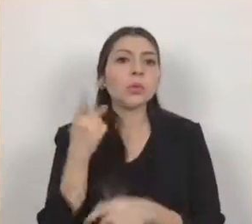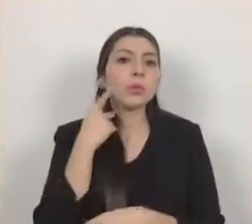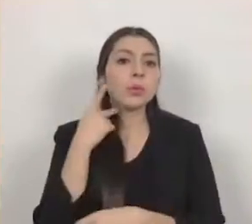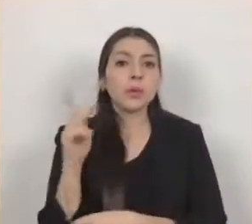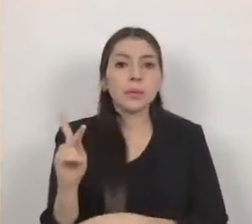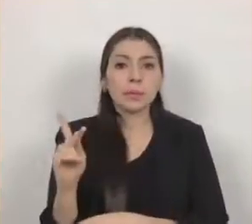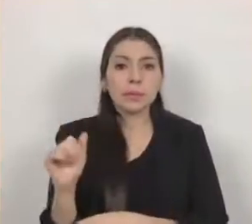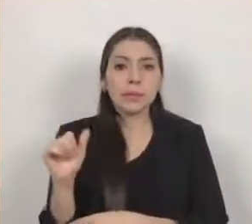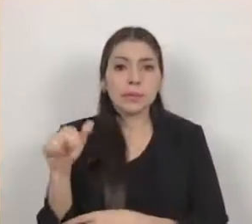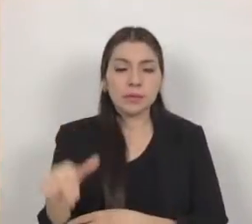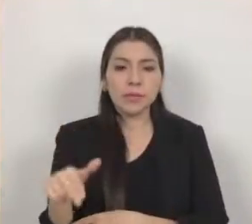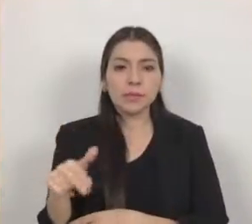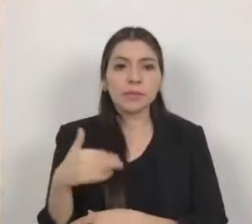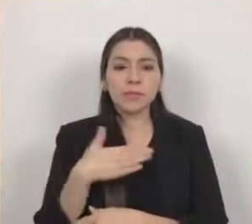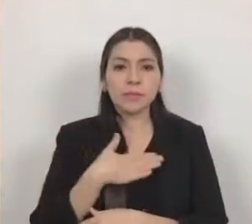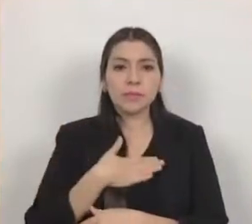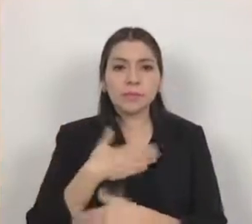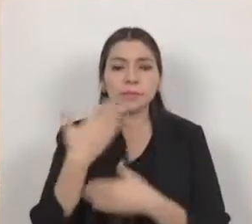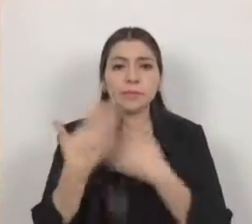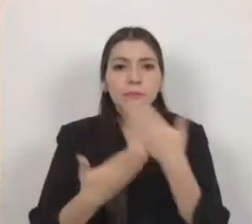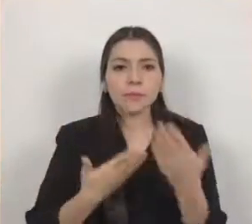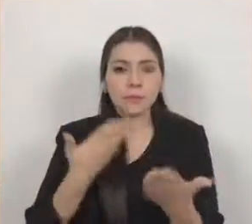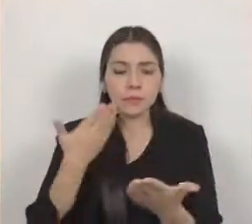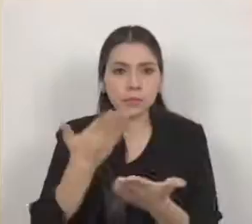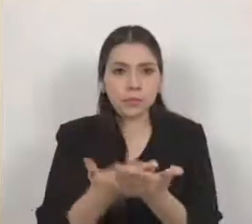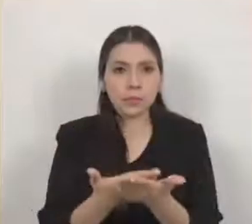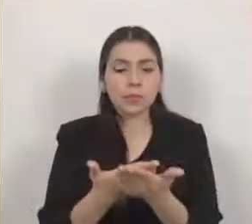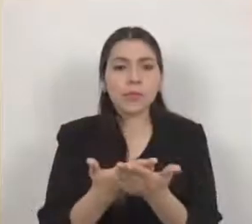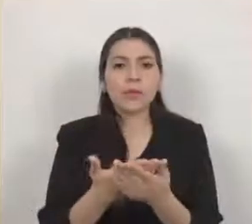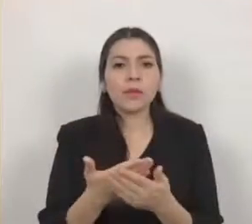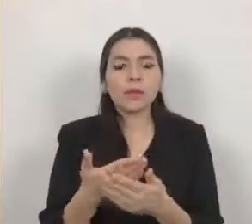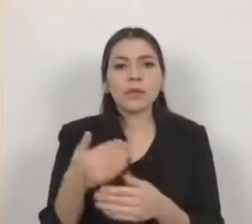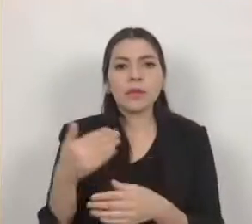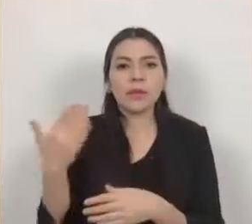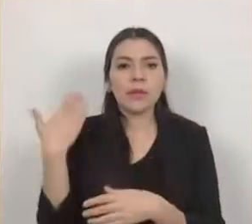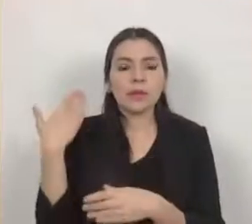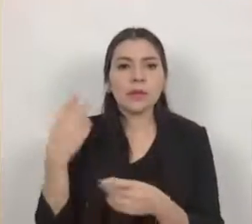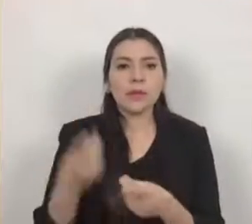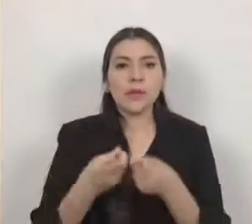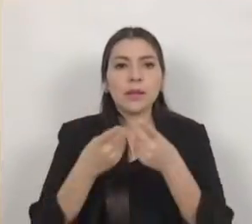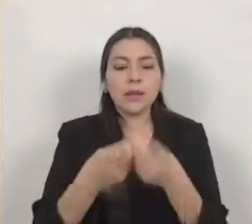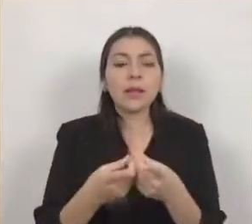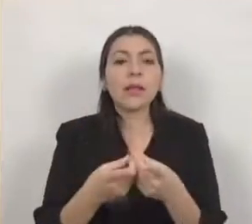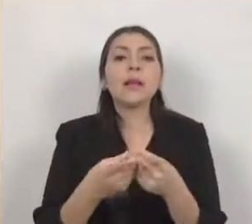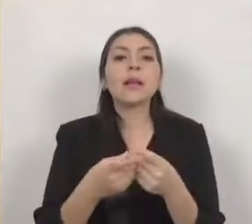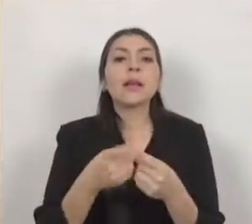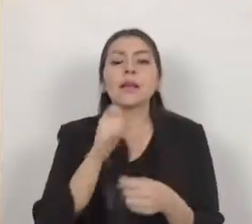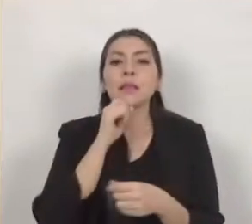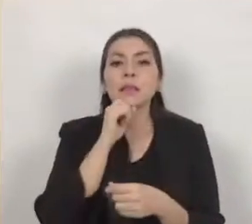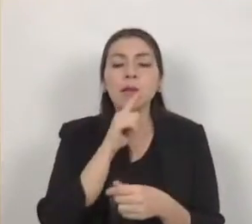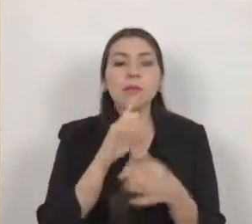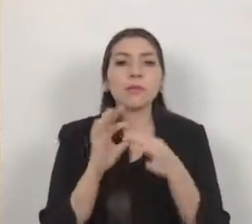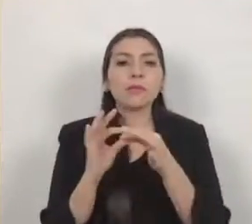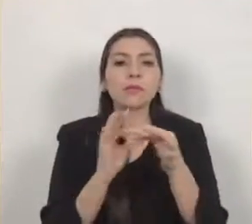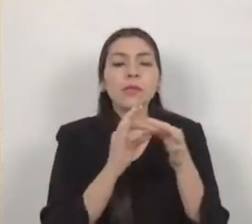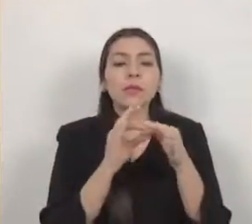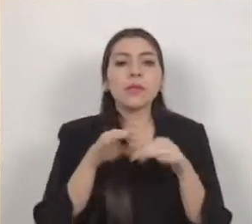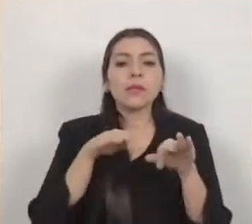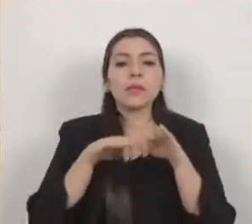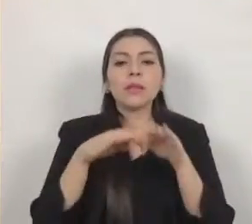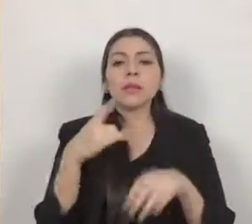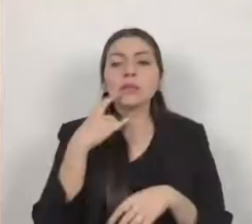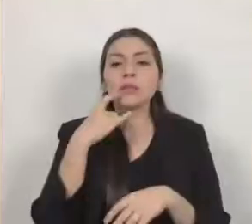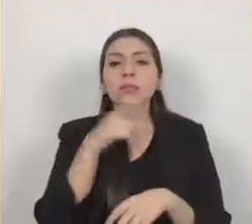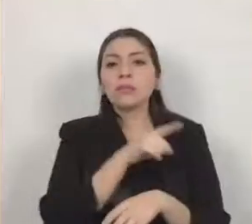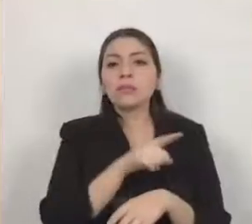someto con a su consideración la presente iniciativa y conjuntamente mediante el esfuerzo legislativo podremos